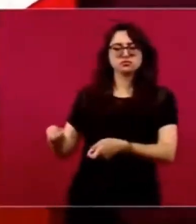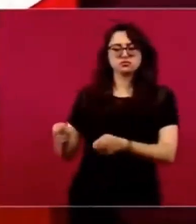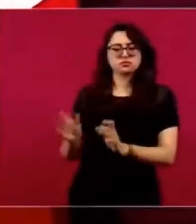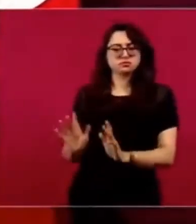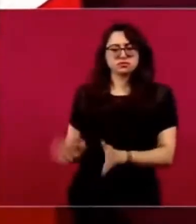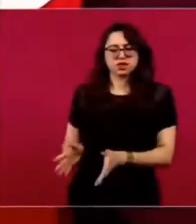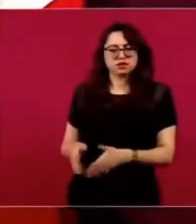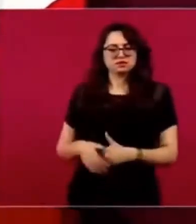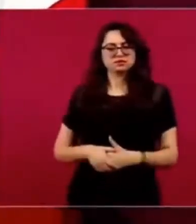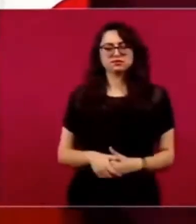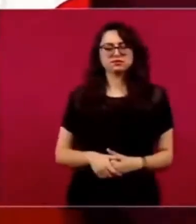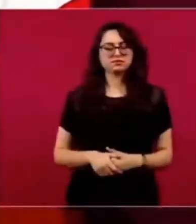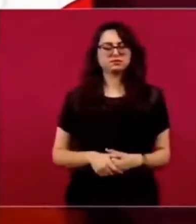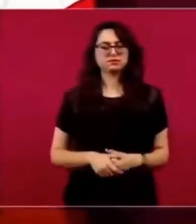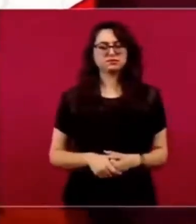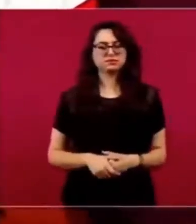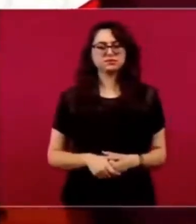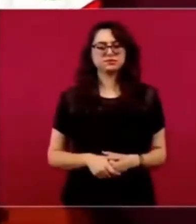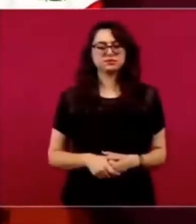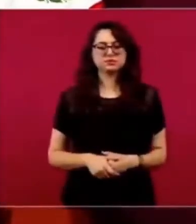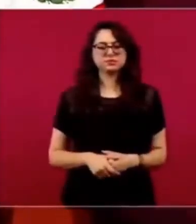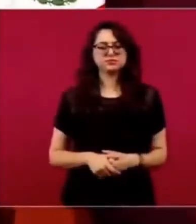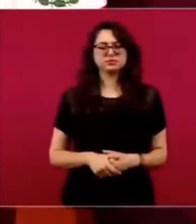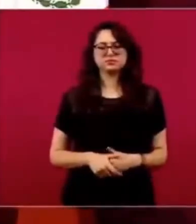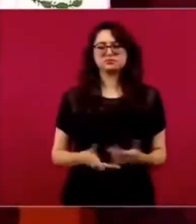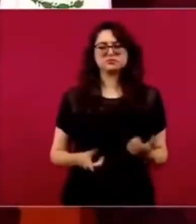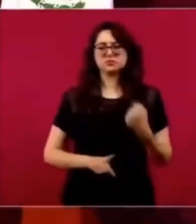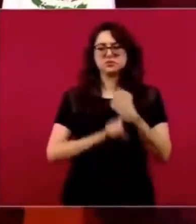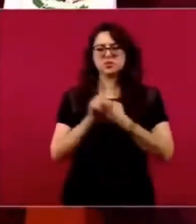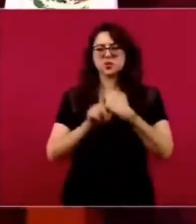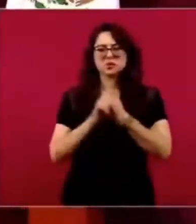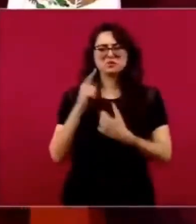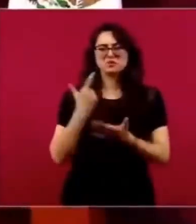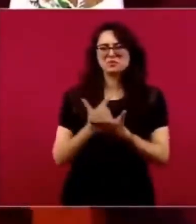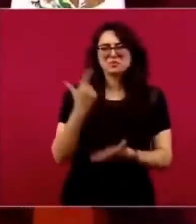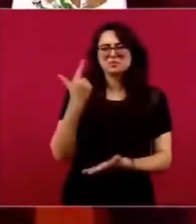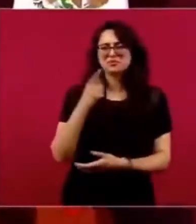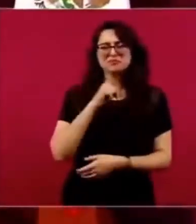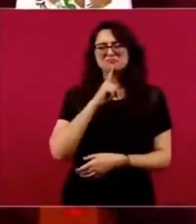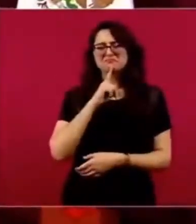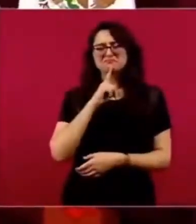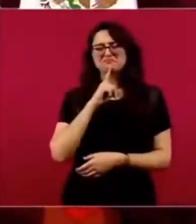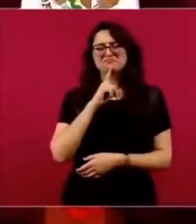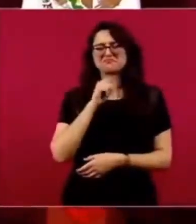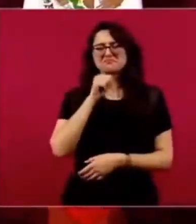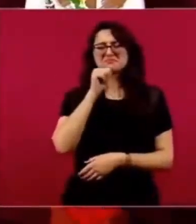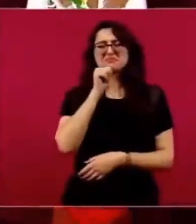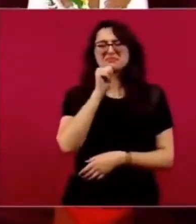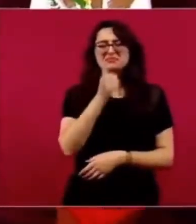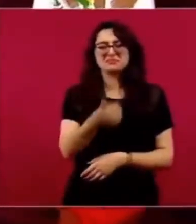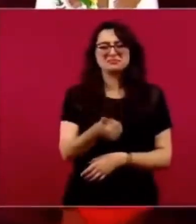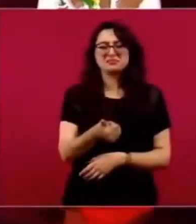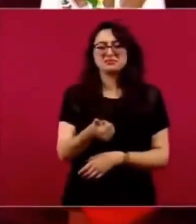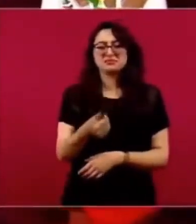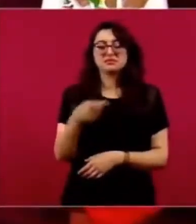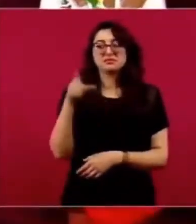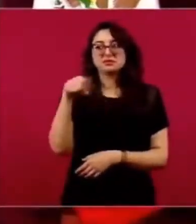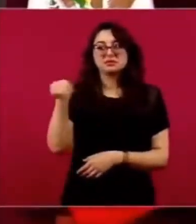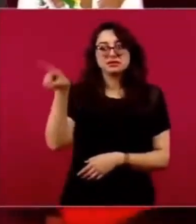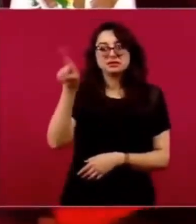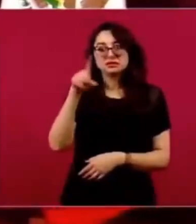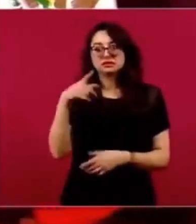representa nada. Ellos usaron eso para tratar de